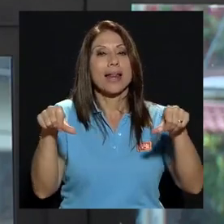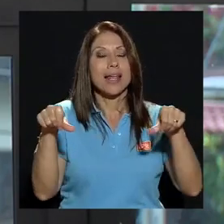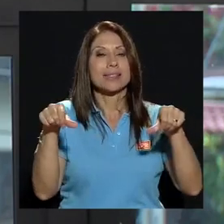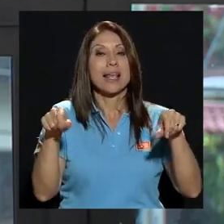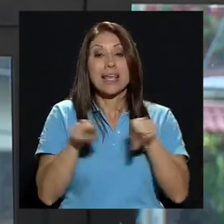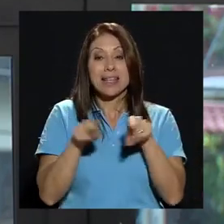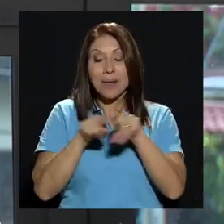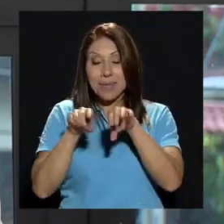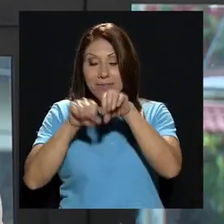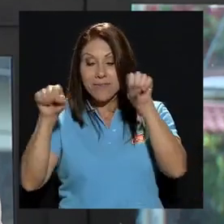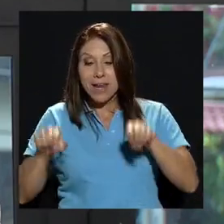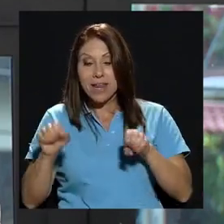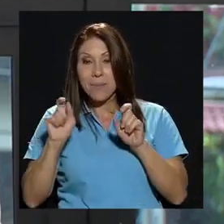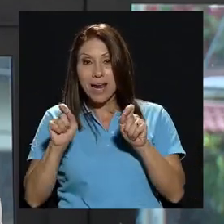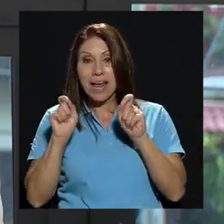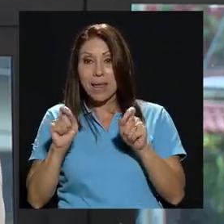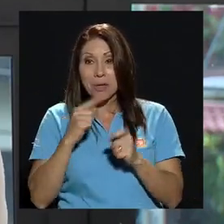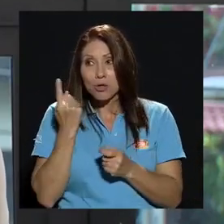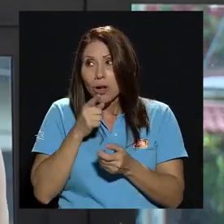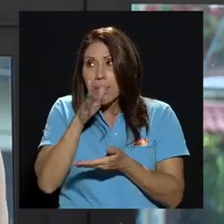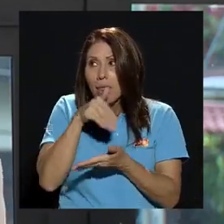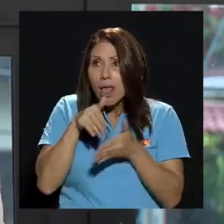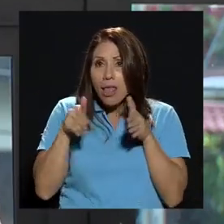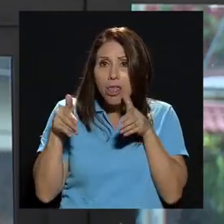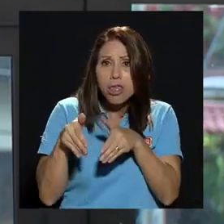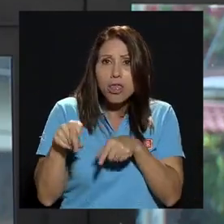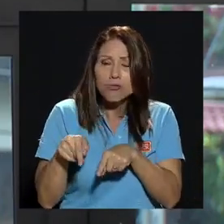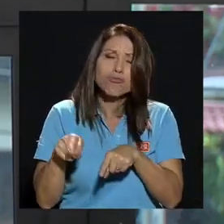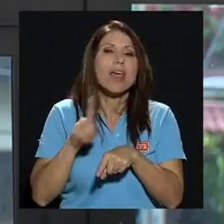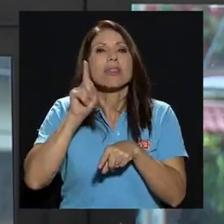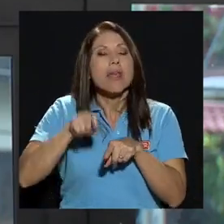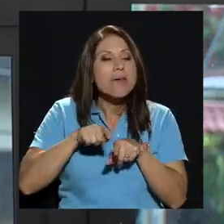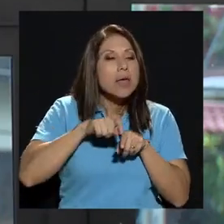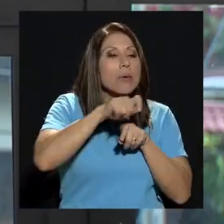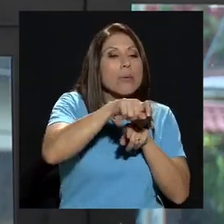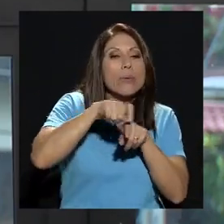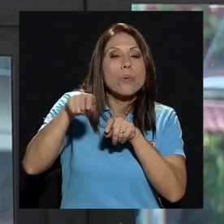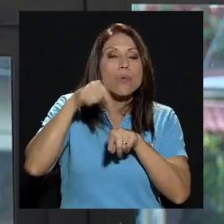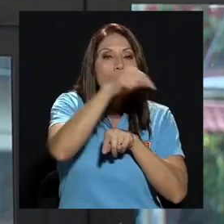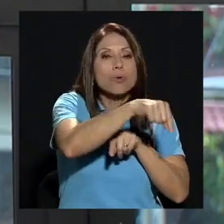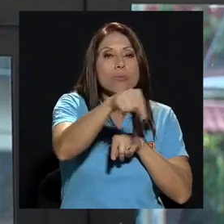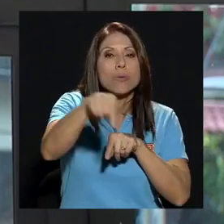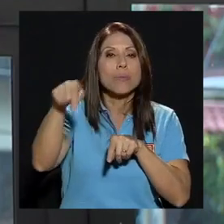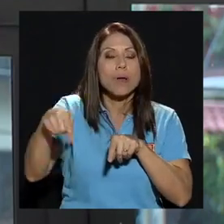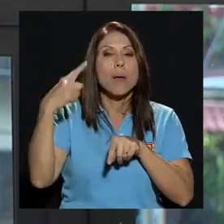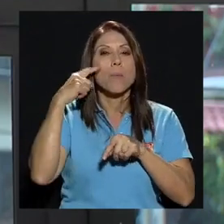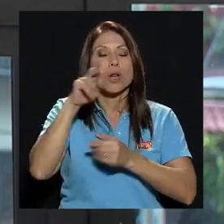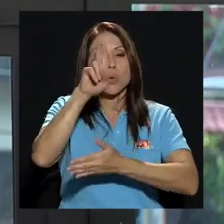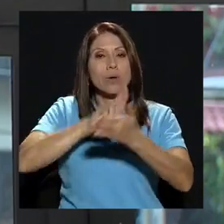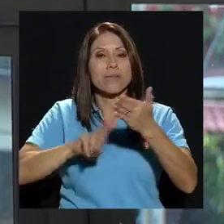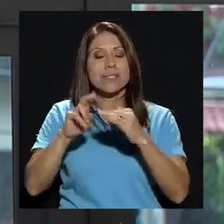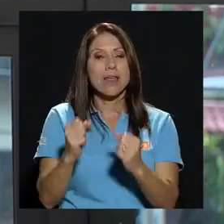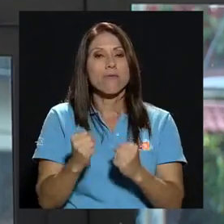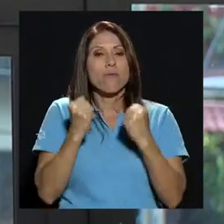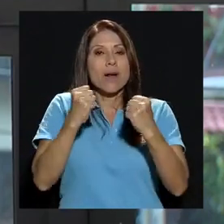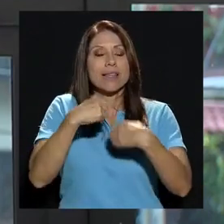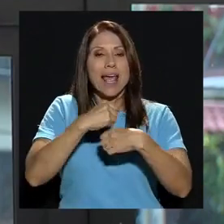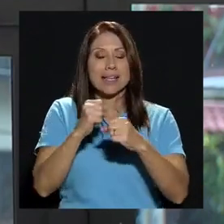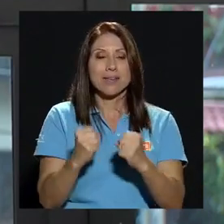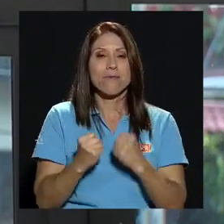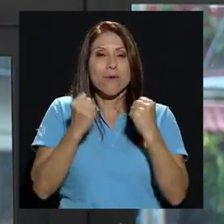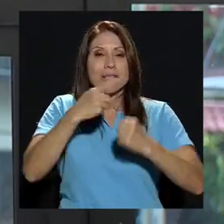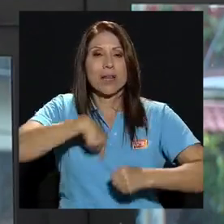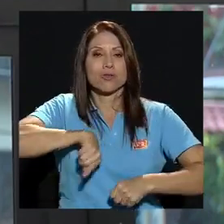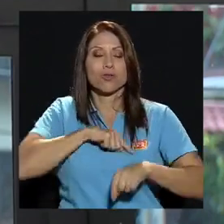régimen académico porque si una una academia fuerte nos hace fuertes a nosotros también entonces serían esos dos temas